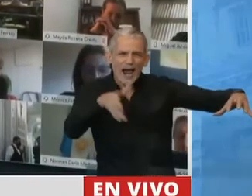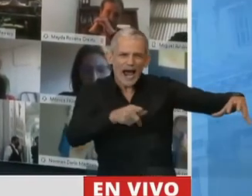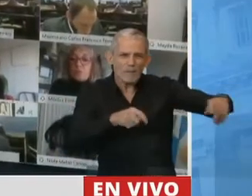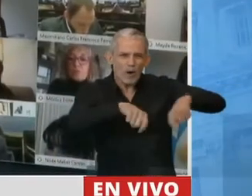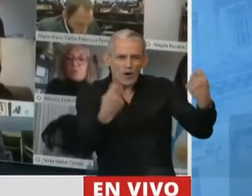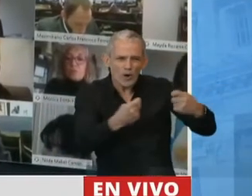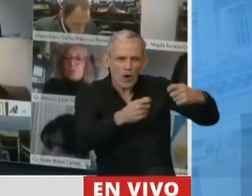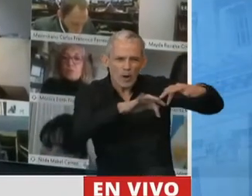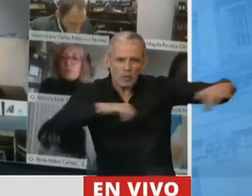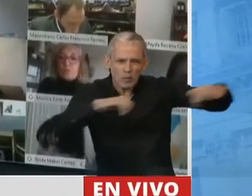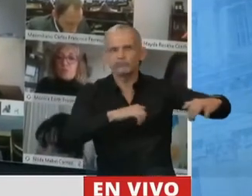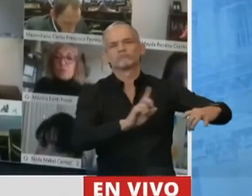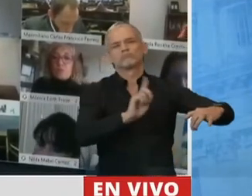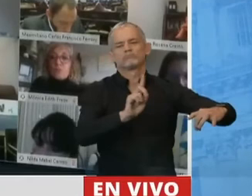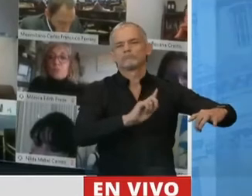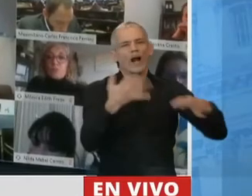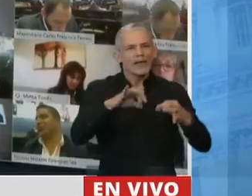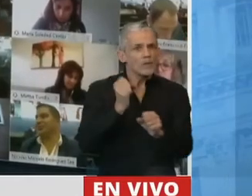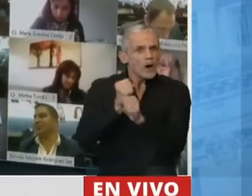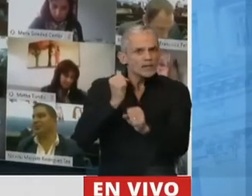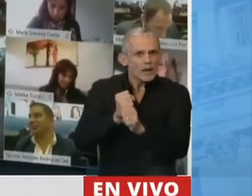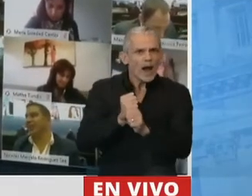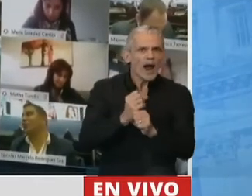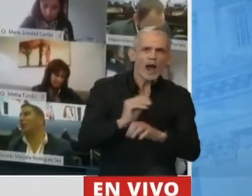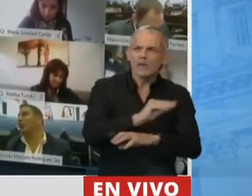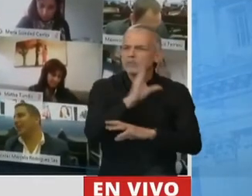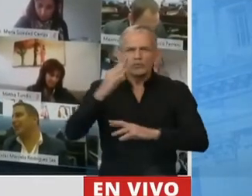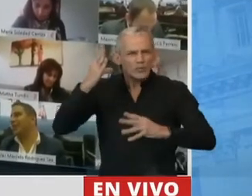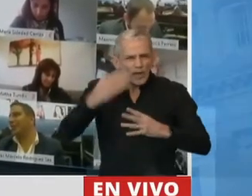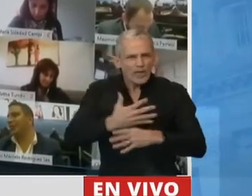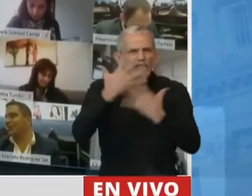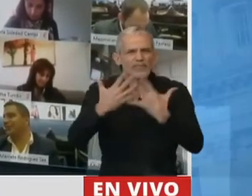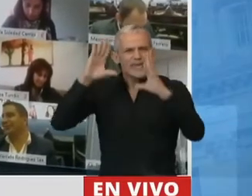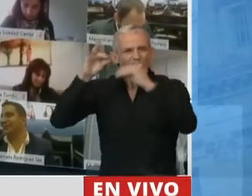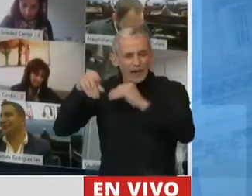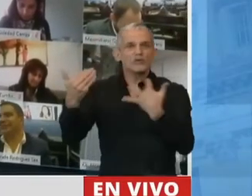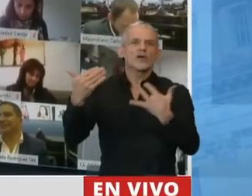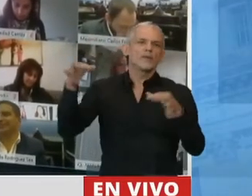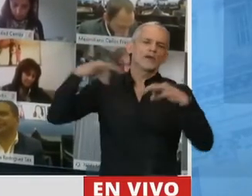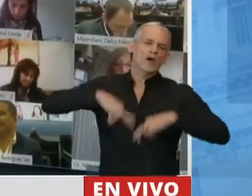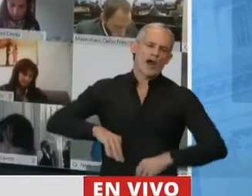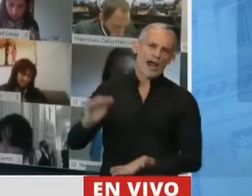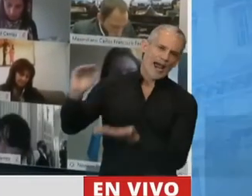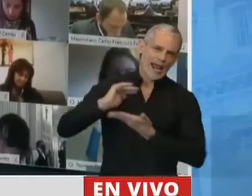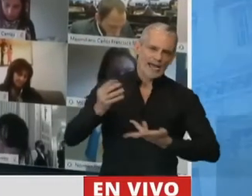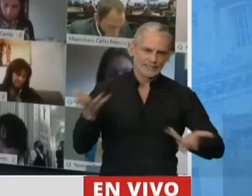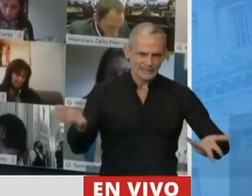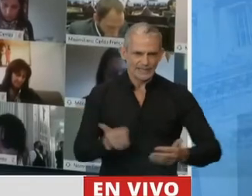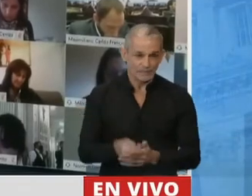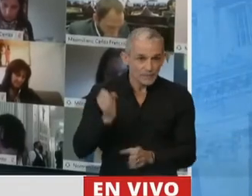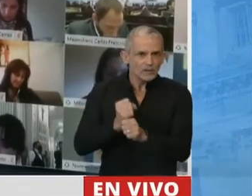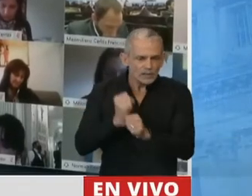construyamos una Argentina que el que trabaja día y noche en el campo pueda tener su ganancia y que ha sido